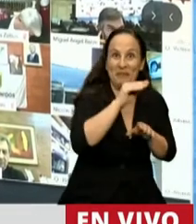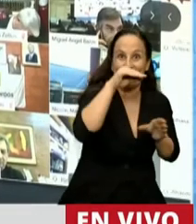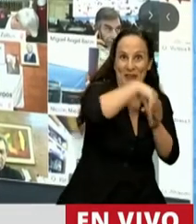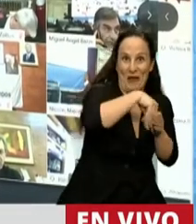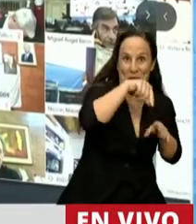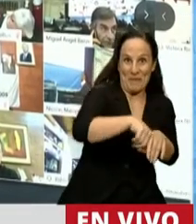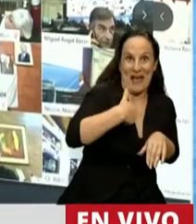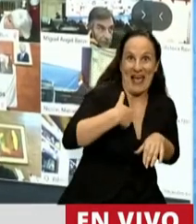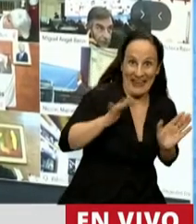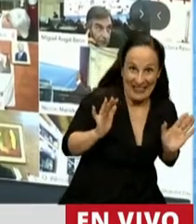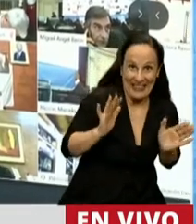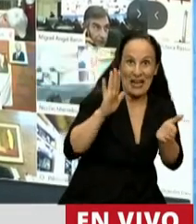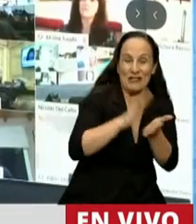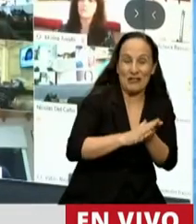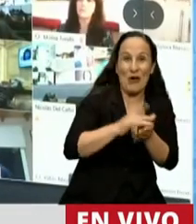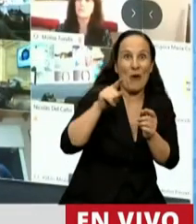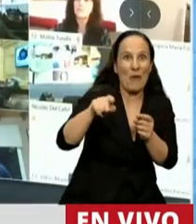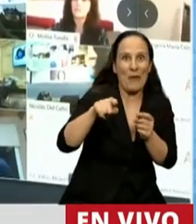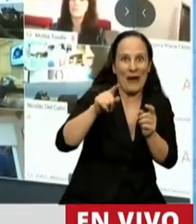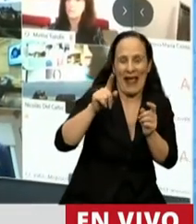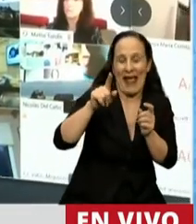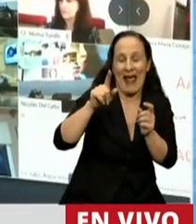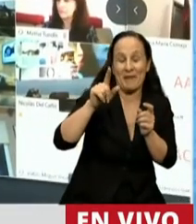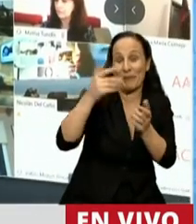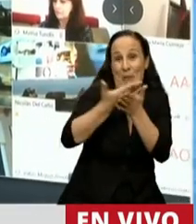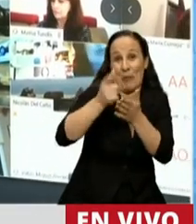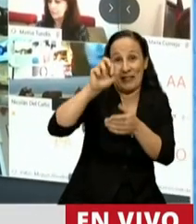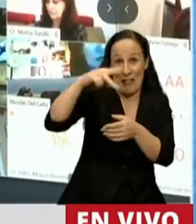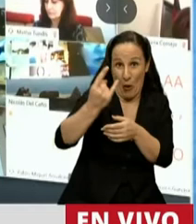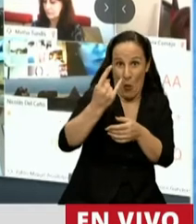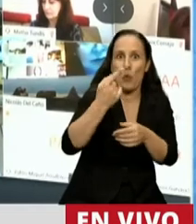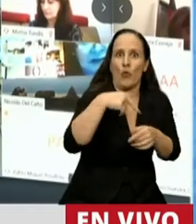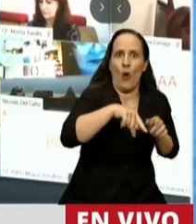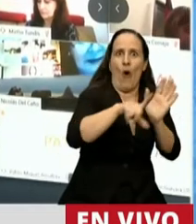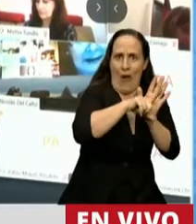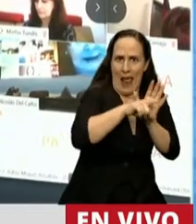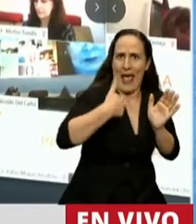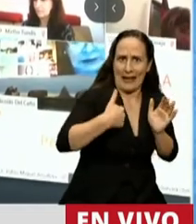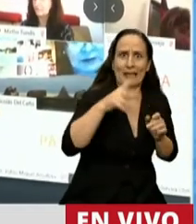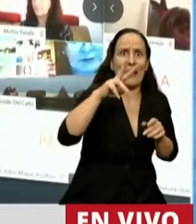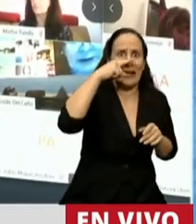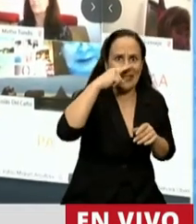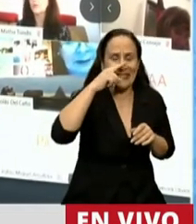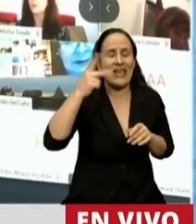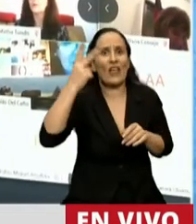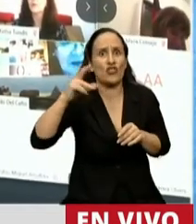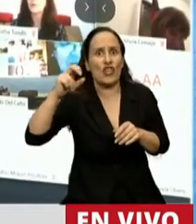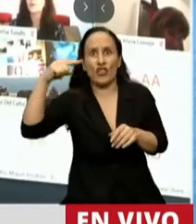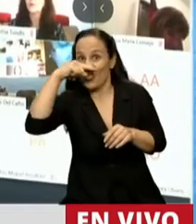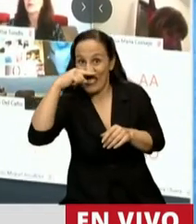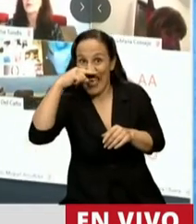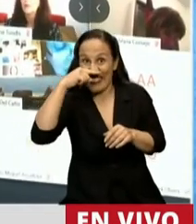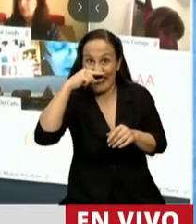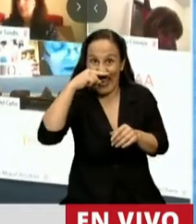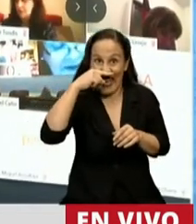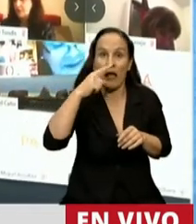reestructuración de la deuda soberana de Naciones Unidas y lo hizo por la ley 27.207, estaba